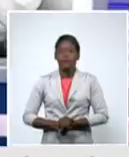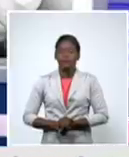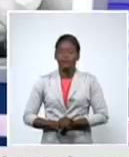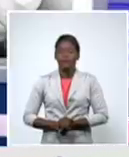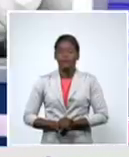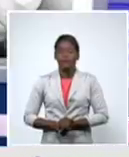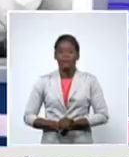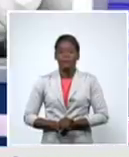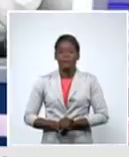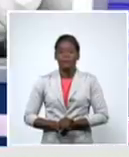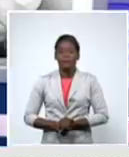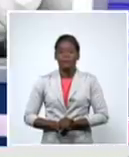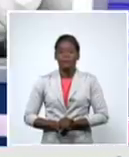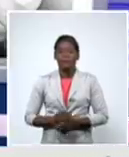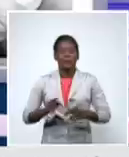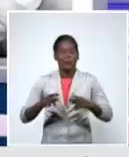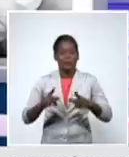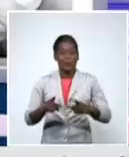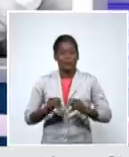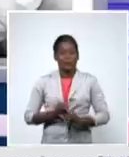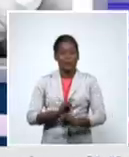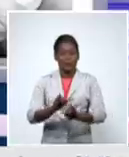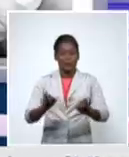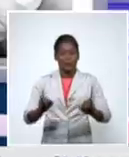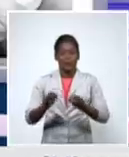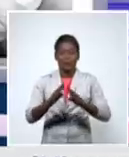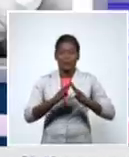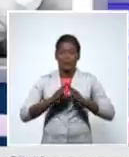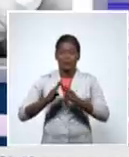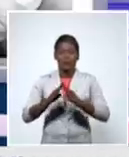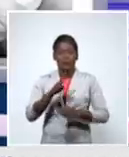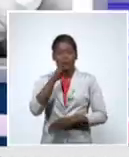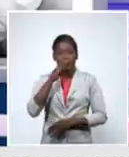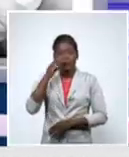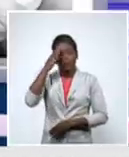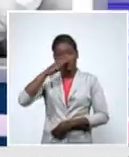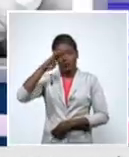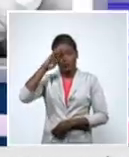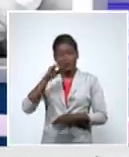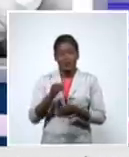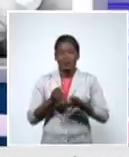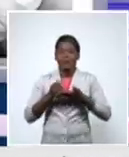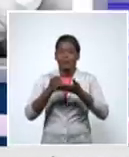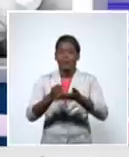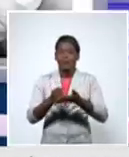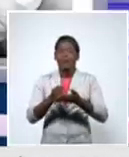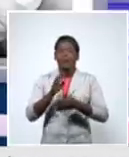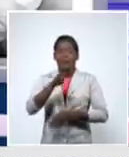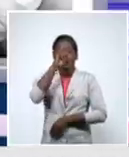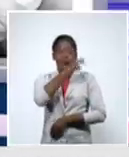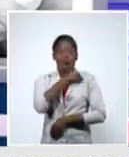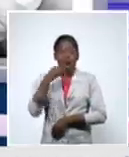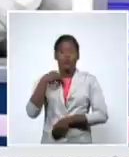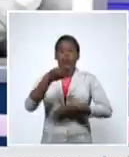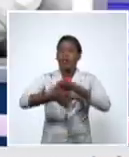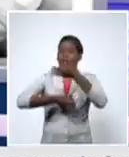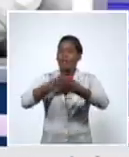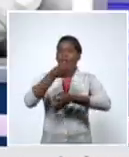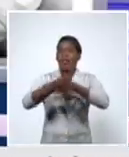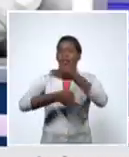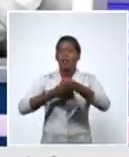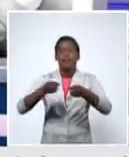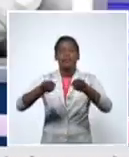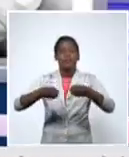estamos de vuelta en nuestro estudio con la conferencia de prensa habitual con el director nacional de epidemiología el doctor Francisco Durán